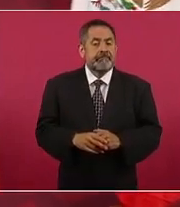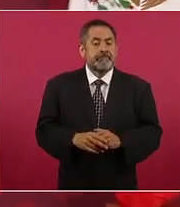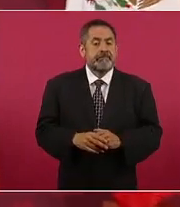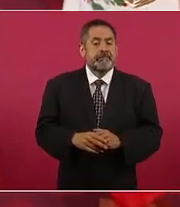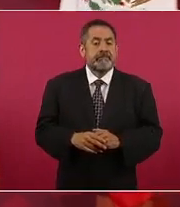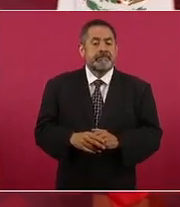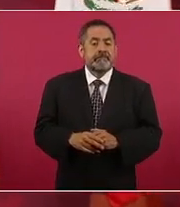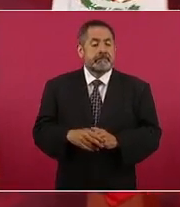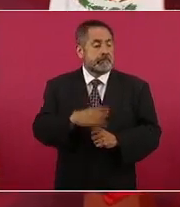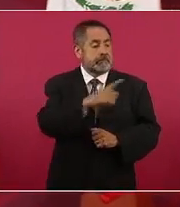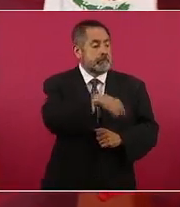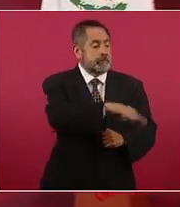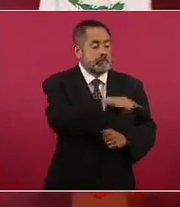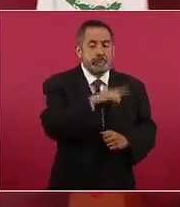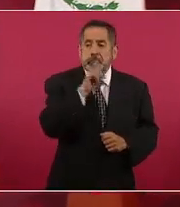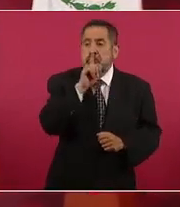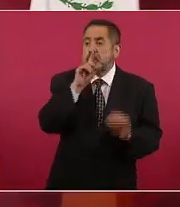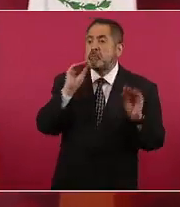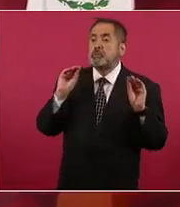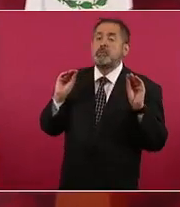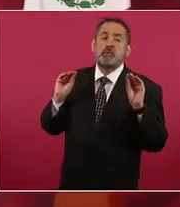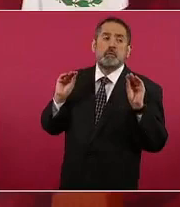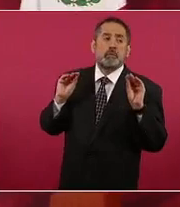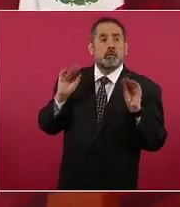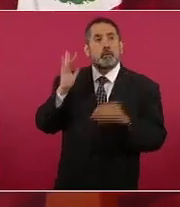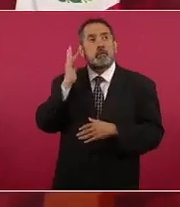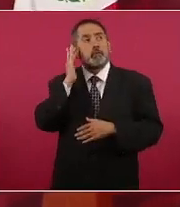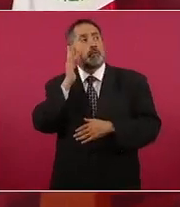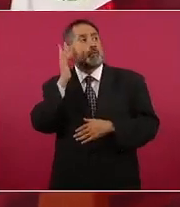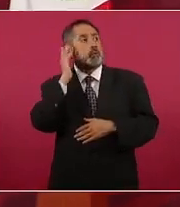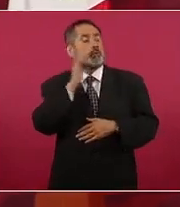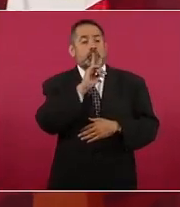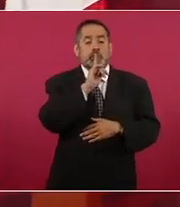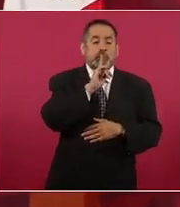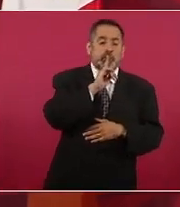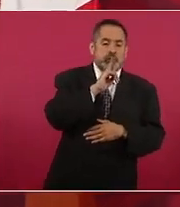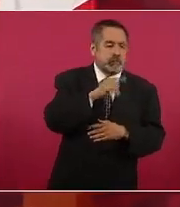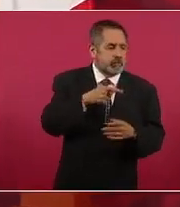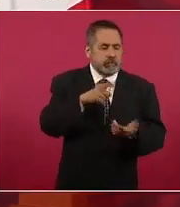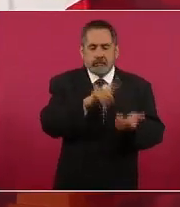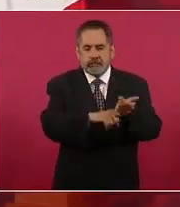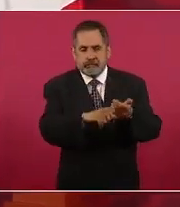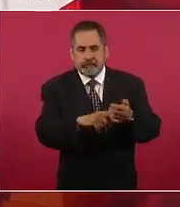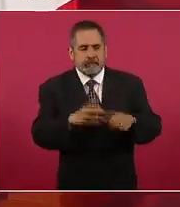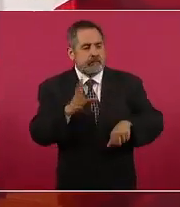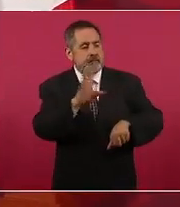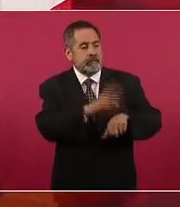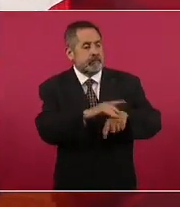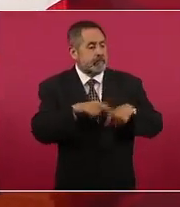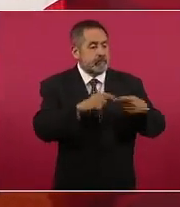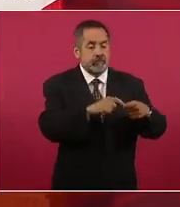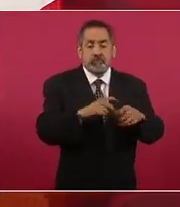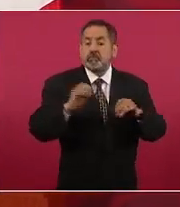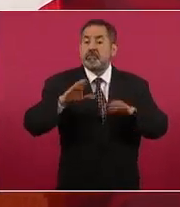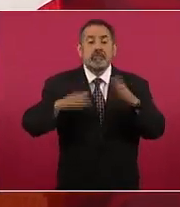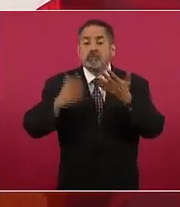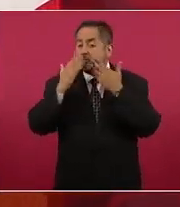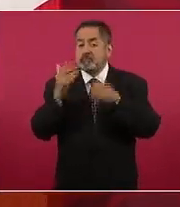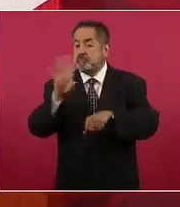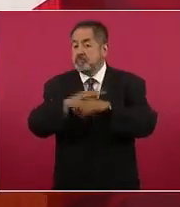silencio con permisos otorgados o sin permiso